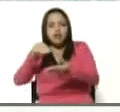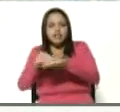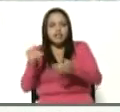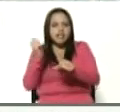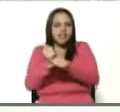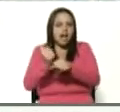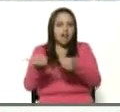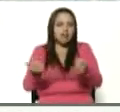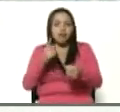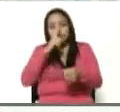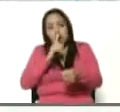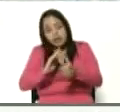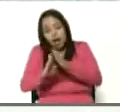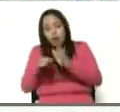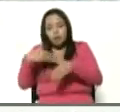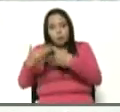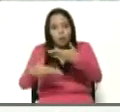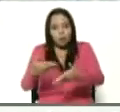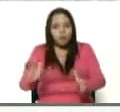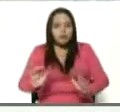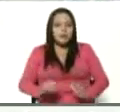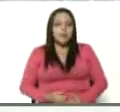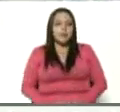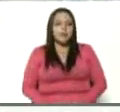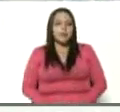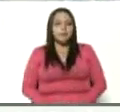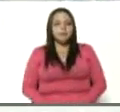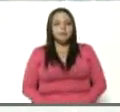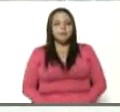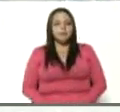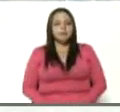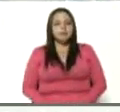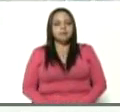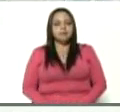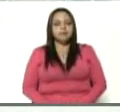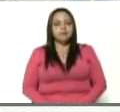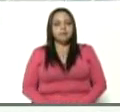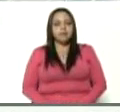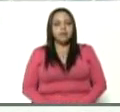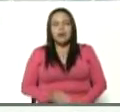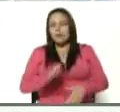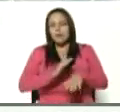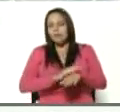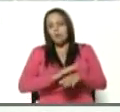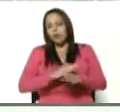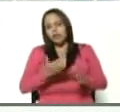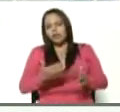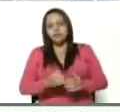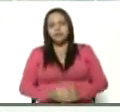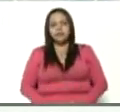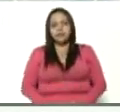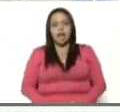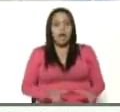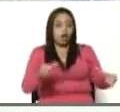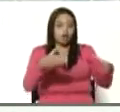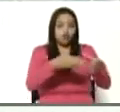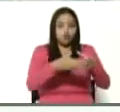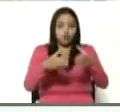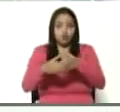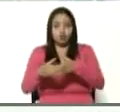A la chita callada, vamos. A la chita callada. Porque hay grupos terroristas